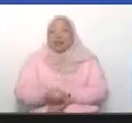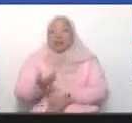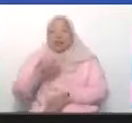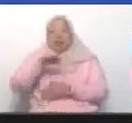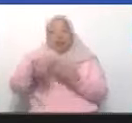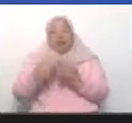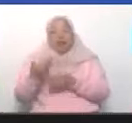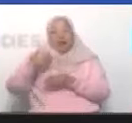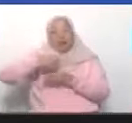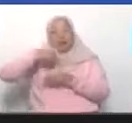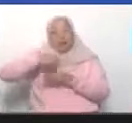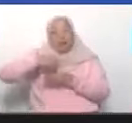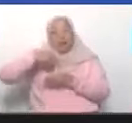votar, pues, María Antonieta.